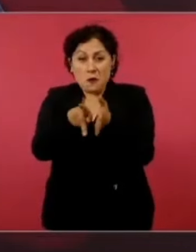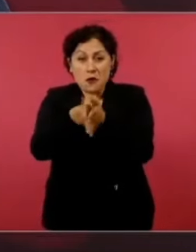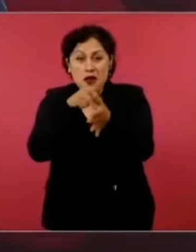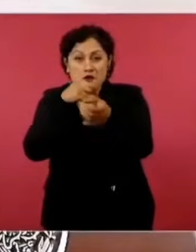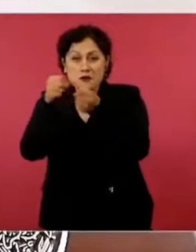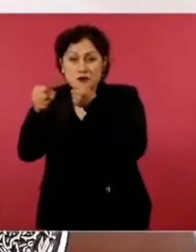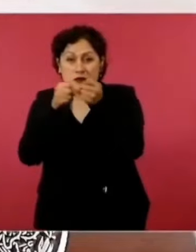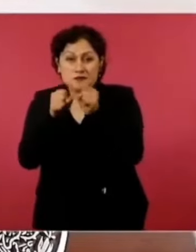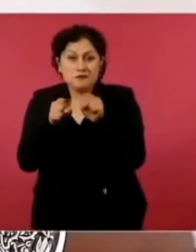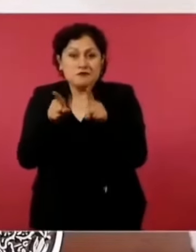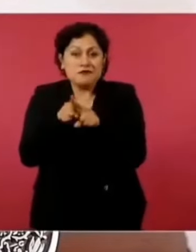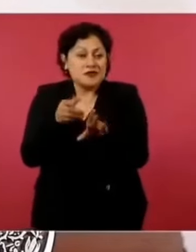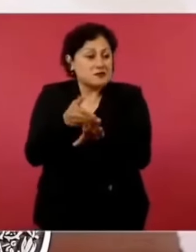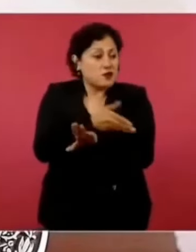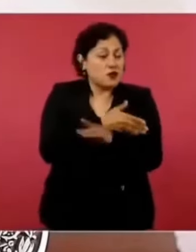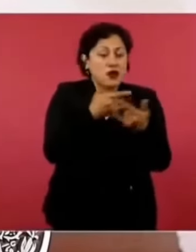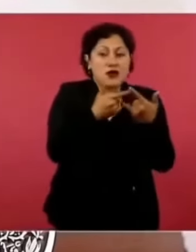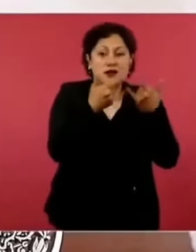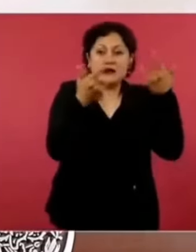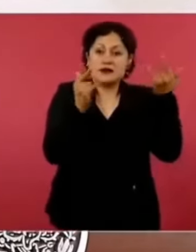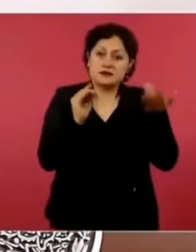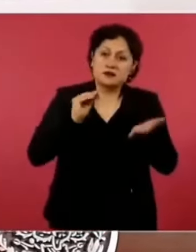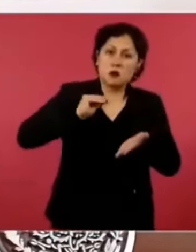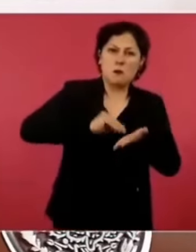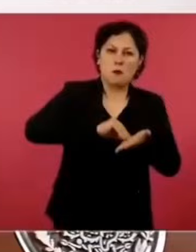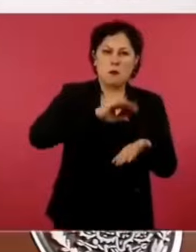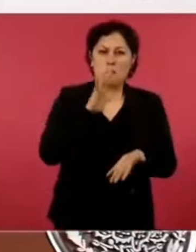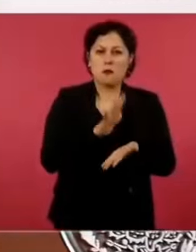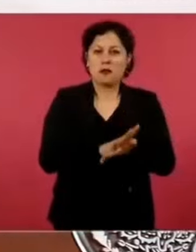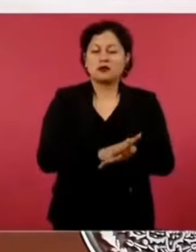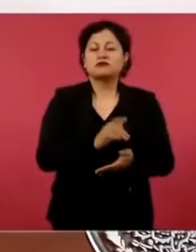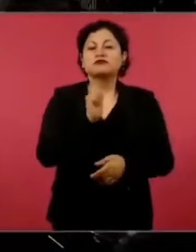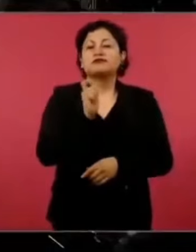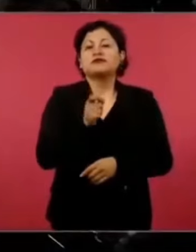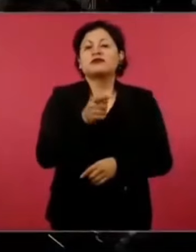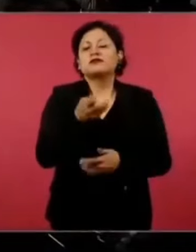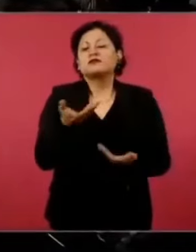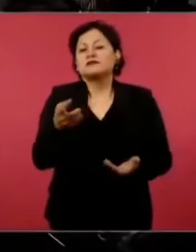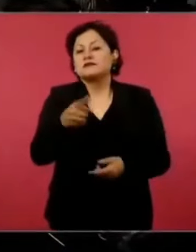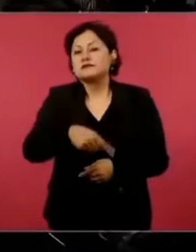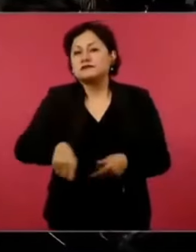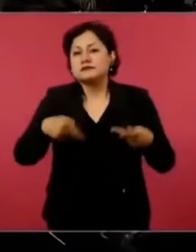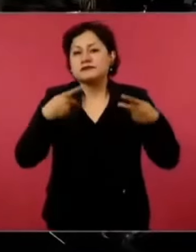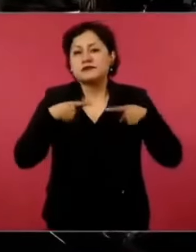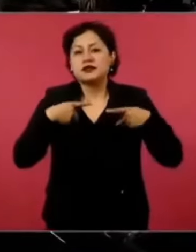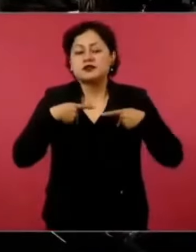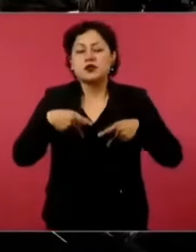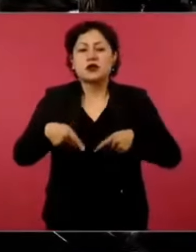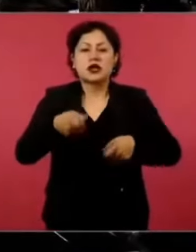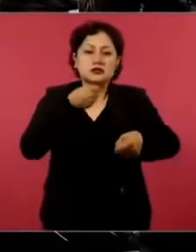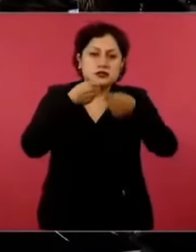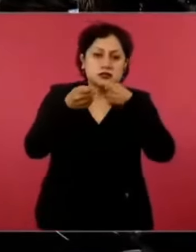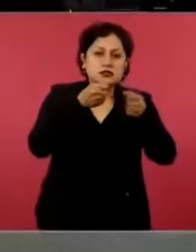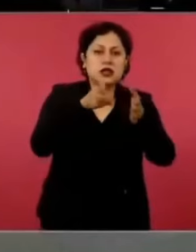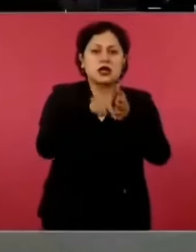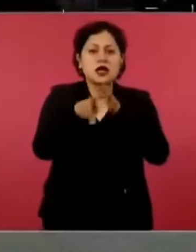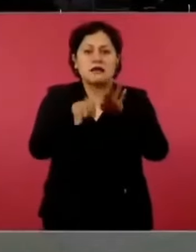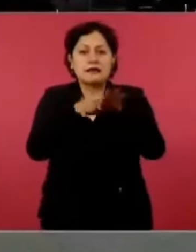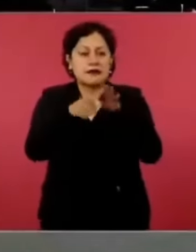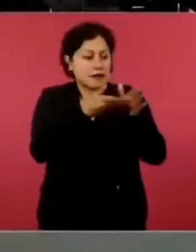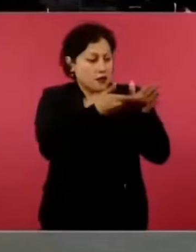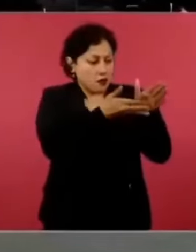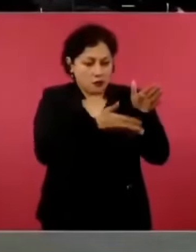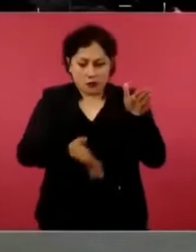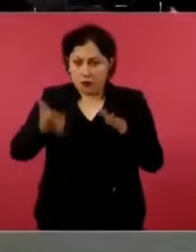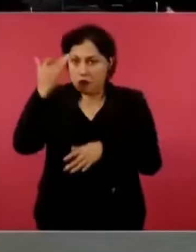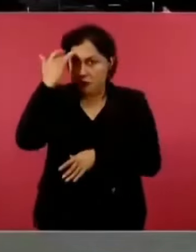inteligentes patriotas que se tenga la política,